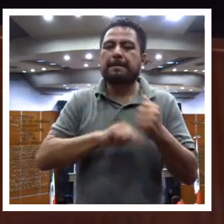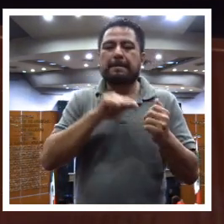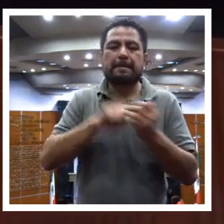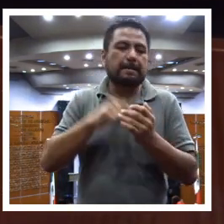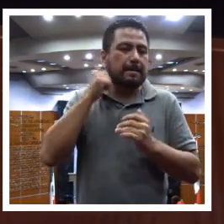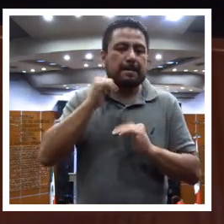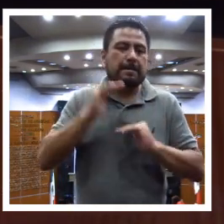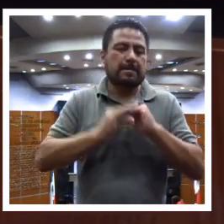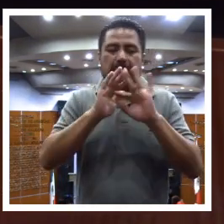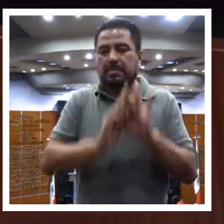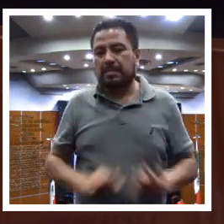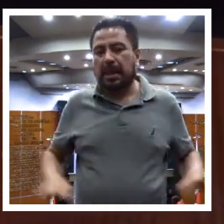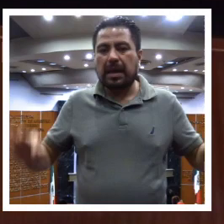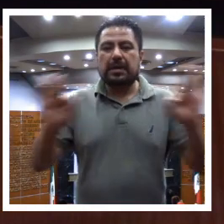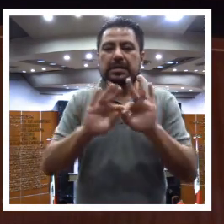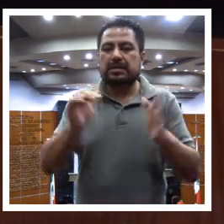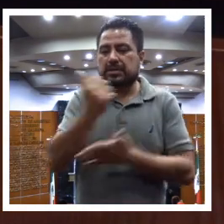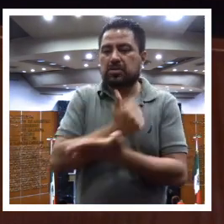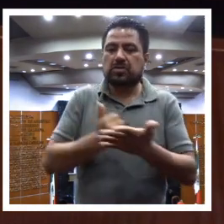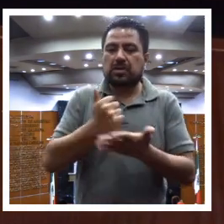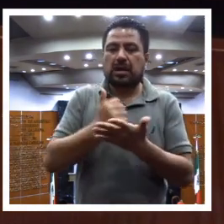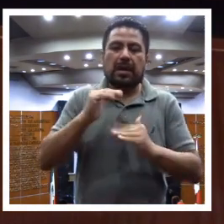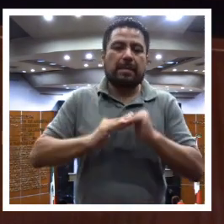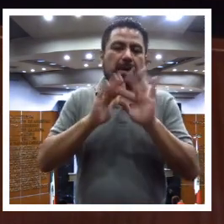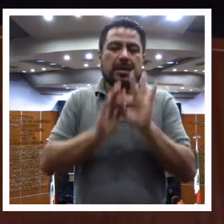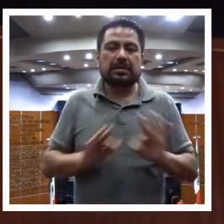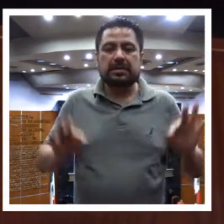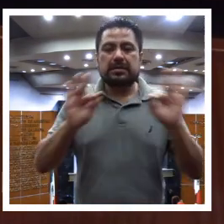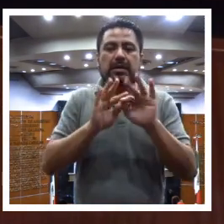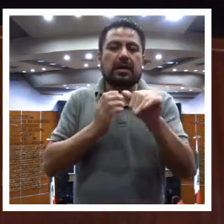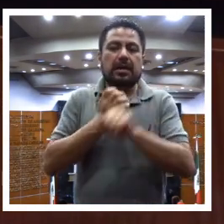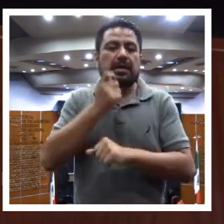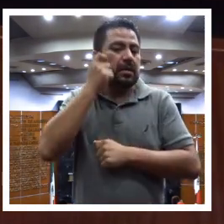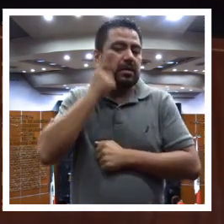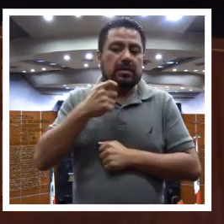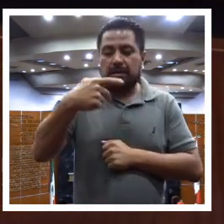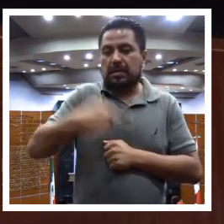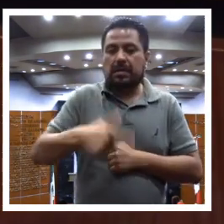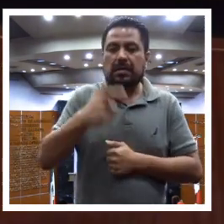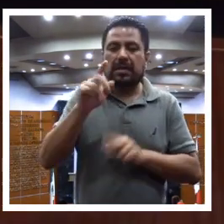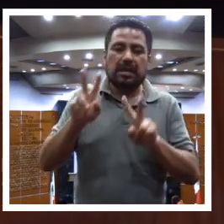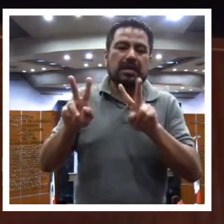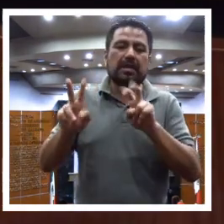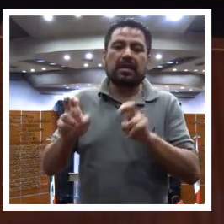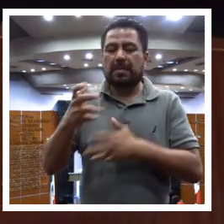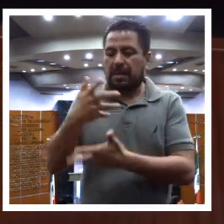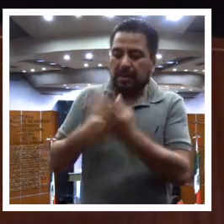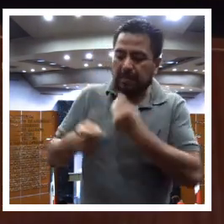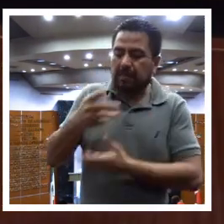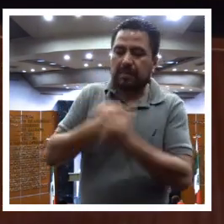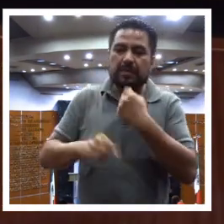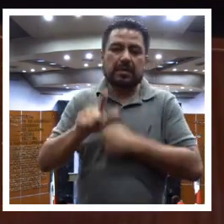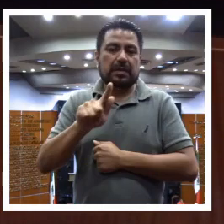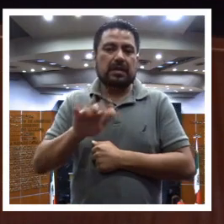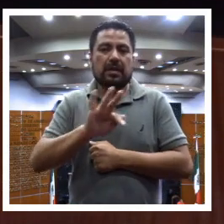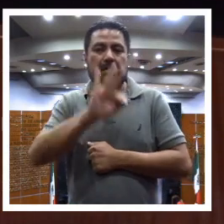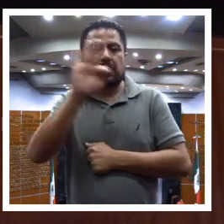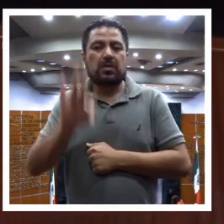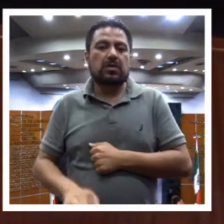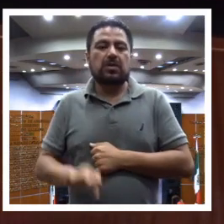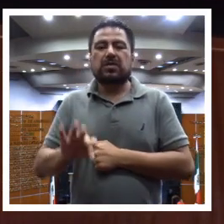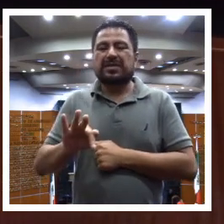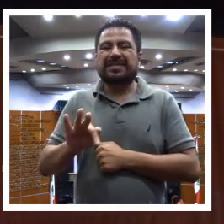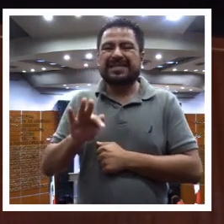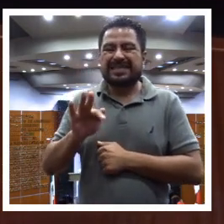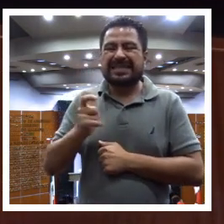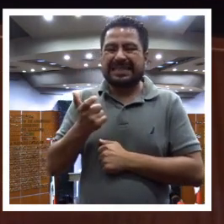más importante y la ciudad más importante de Guerrero en términos económicos. 70% del PIB